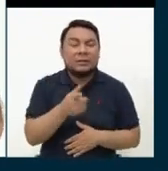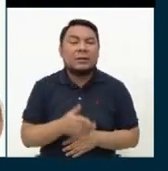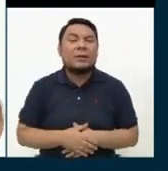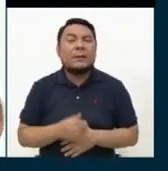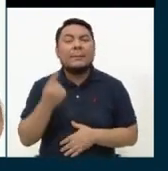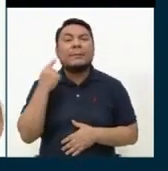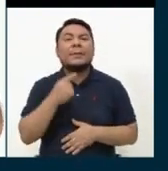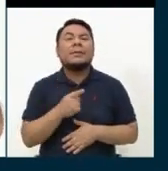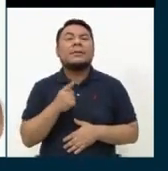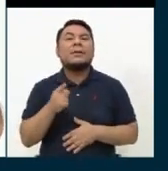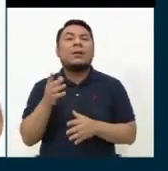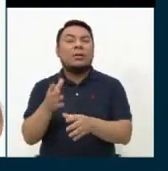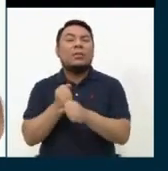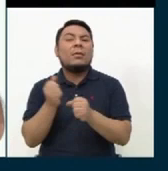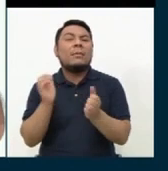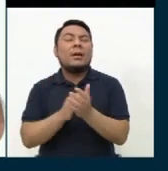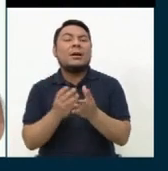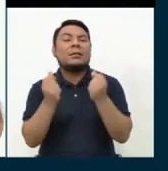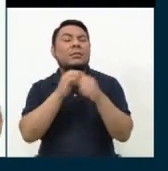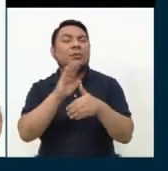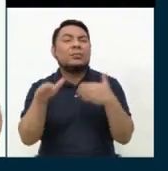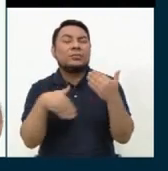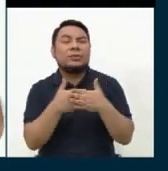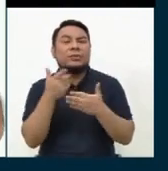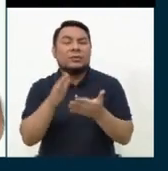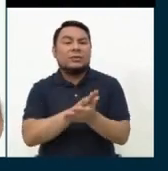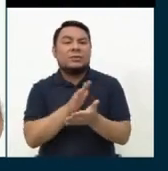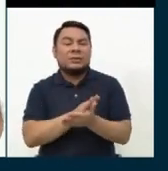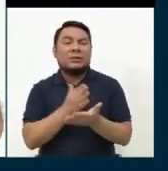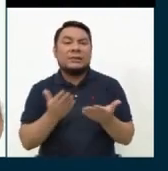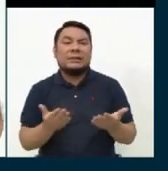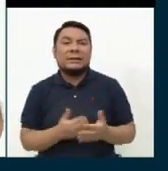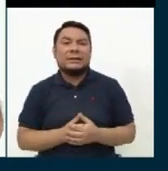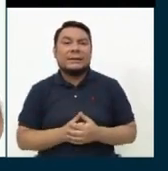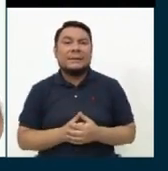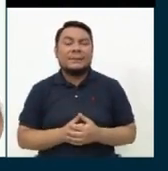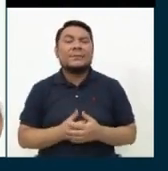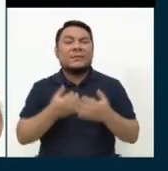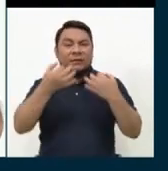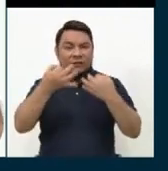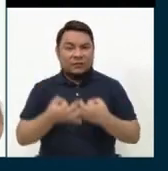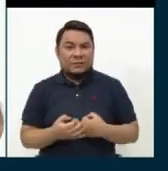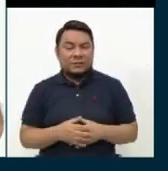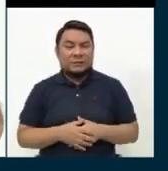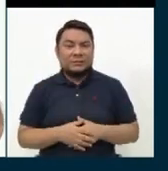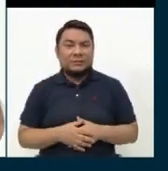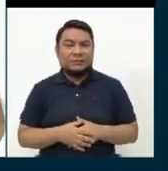para obtener más rápido todo lo que es trámites de formalización.